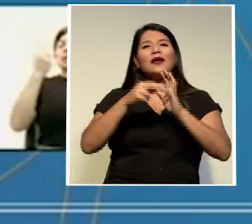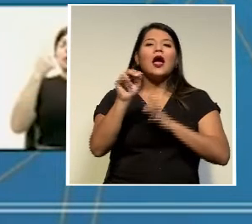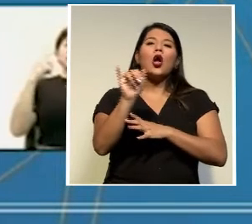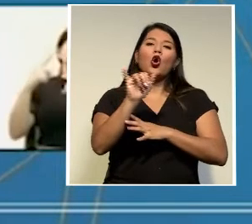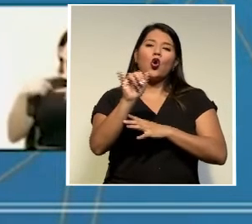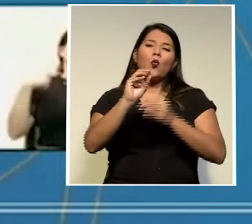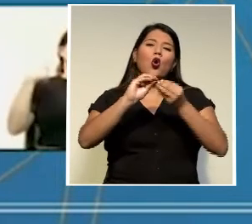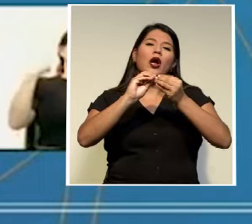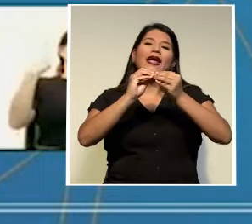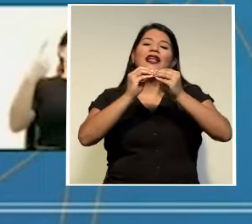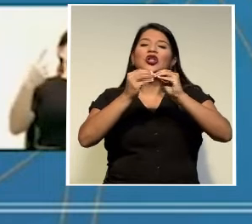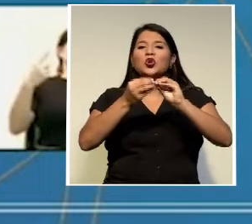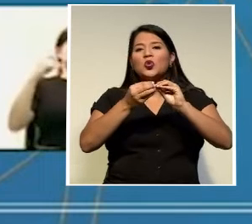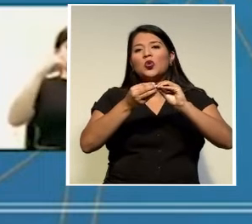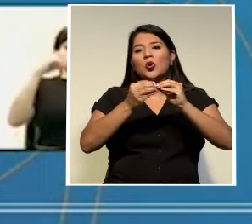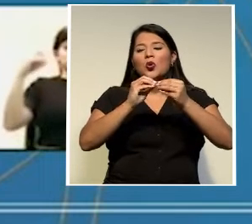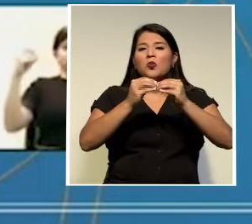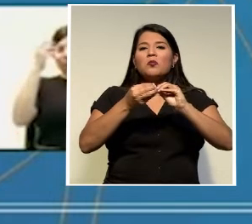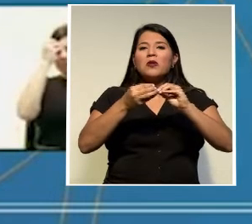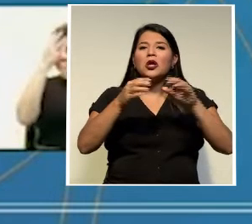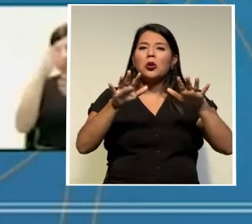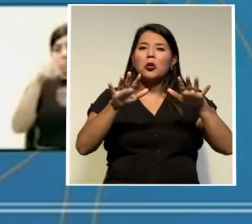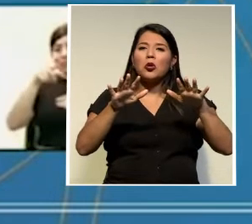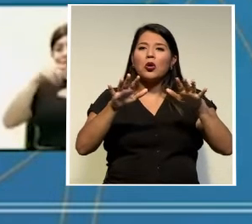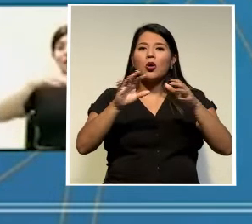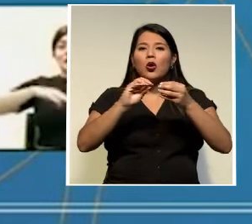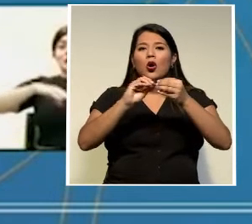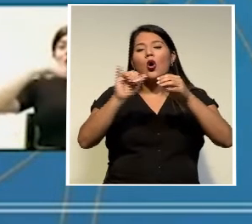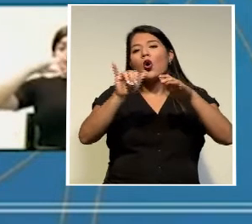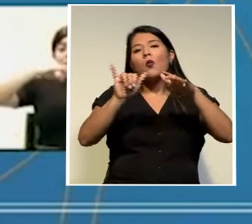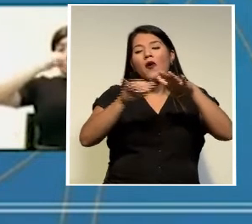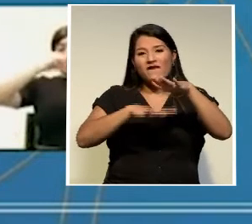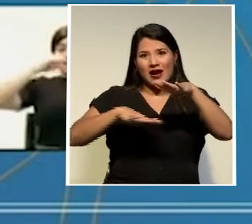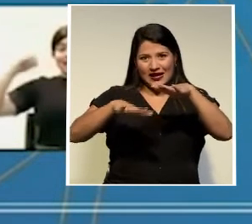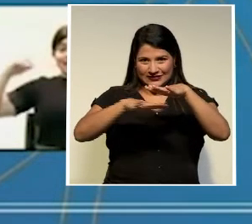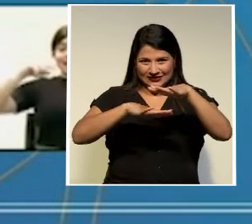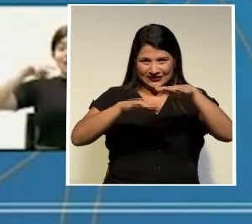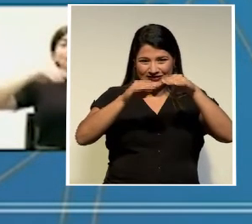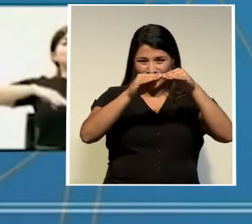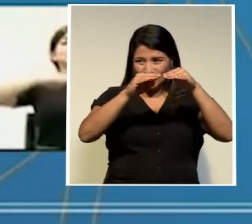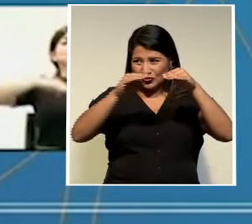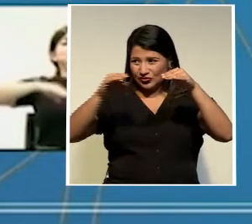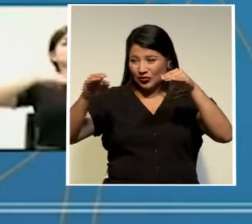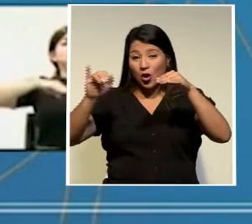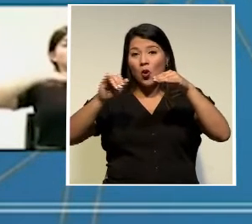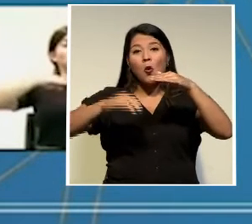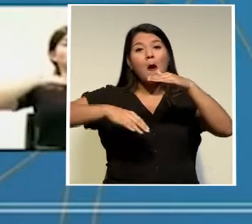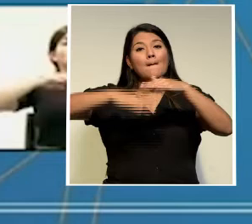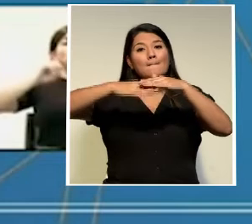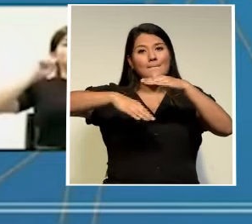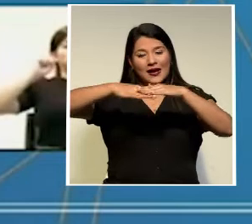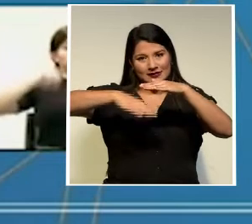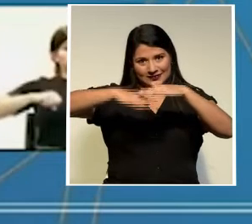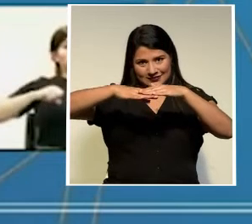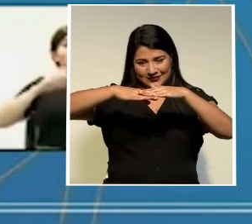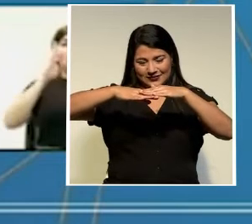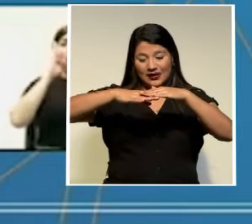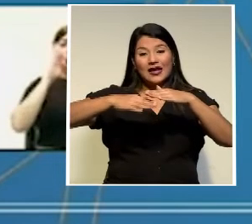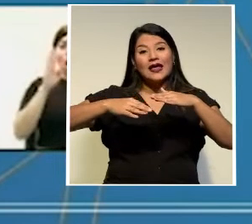comunicado como nuestro umbral máximo de atención